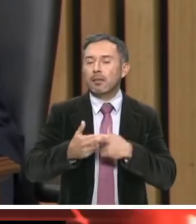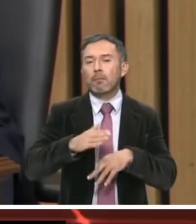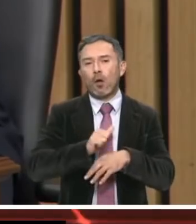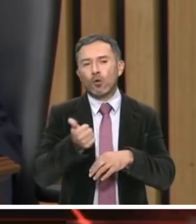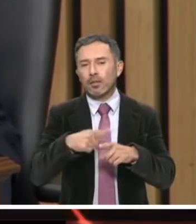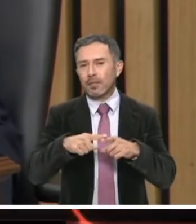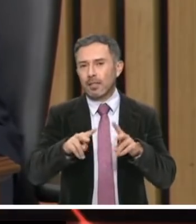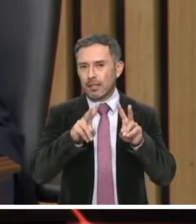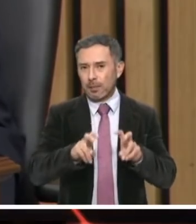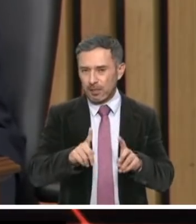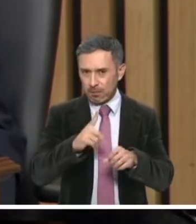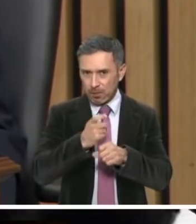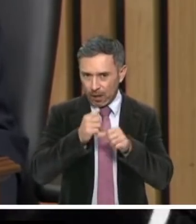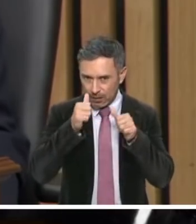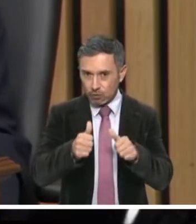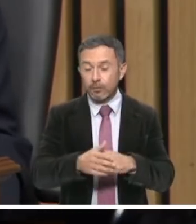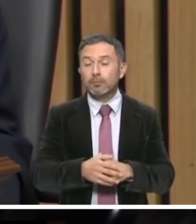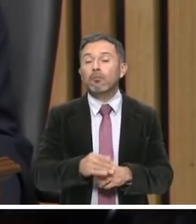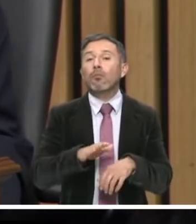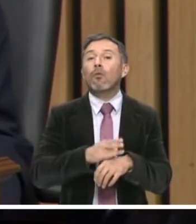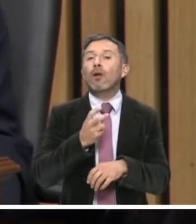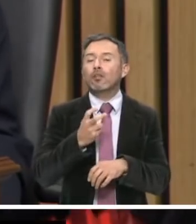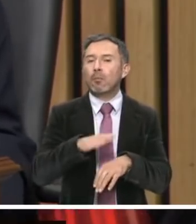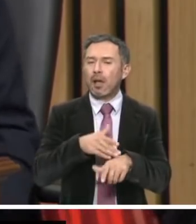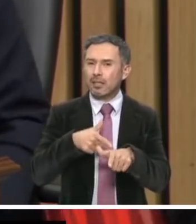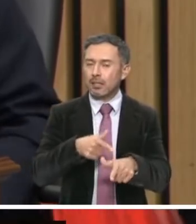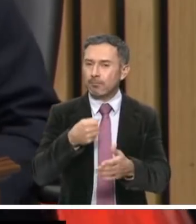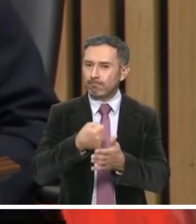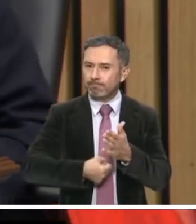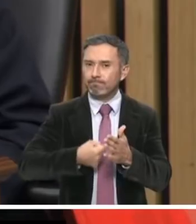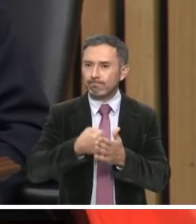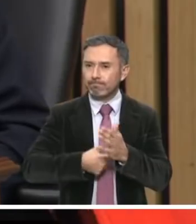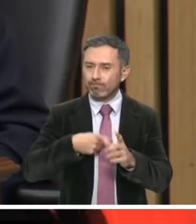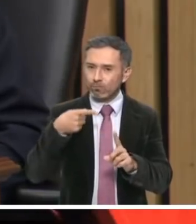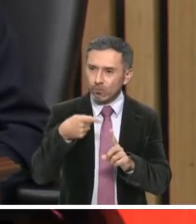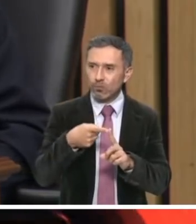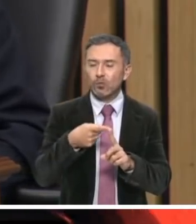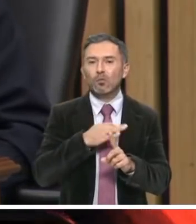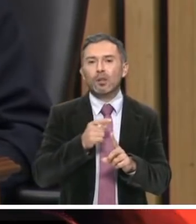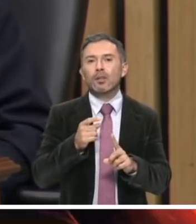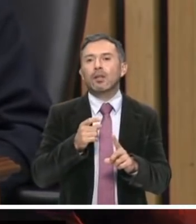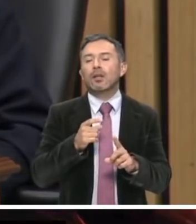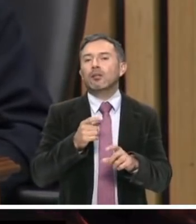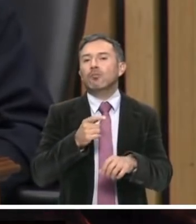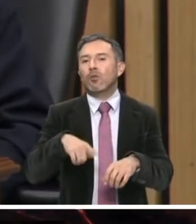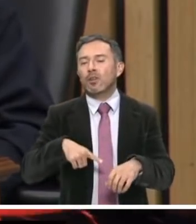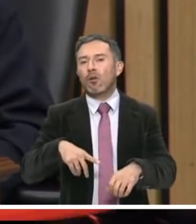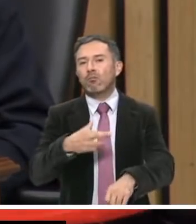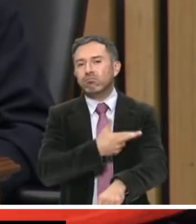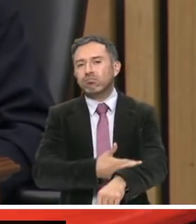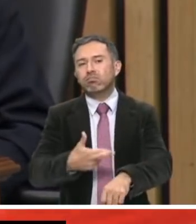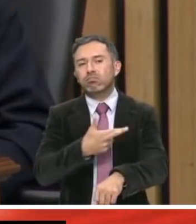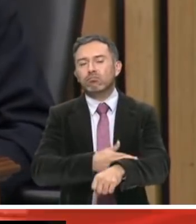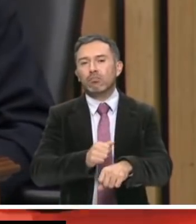prioridades. Por ello, seguimos insistiendo en la eliminación de la burocracia dorada